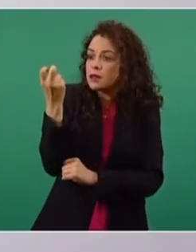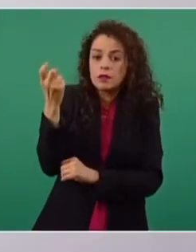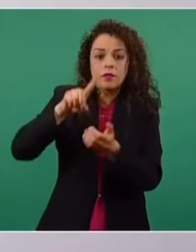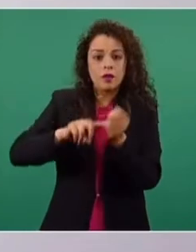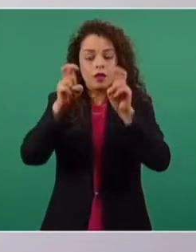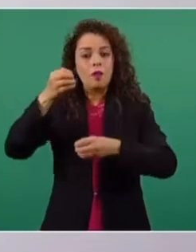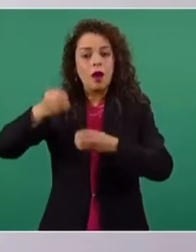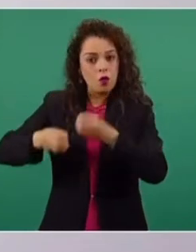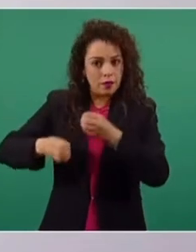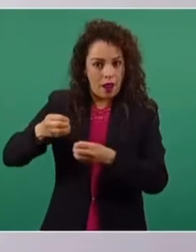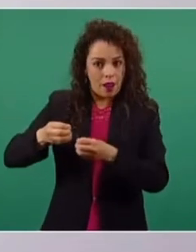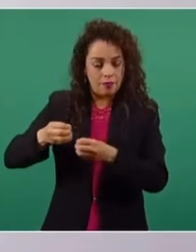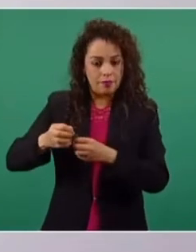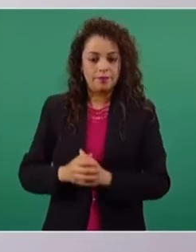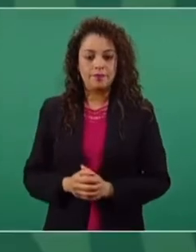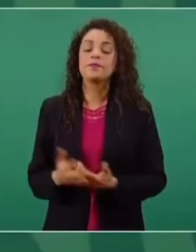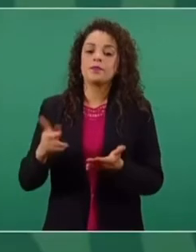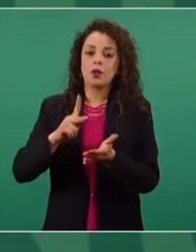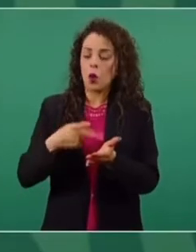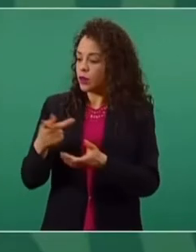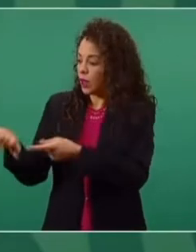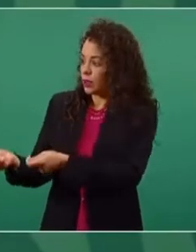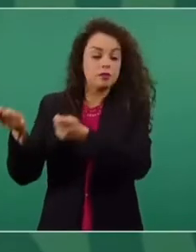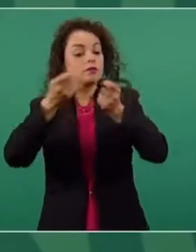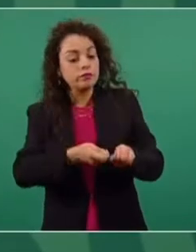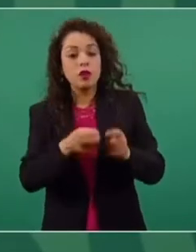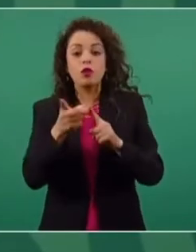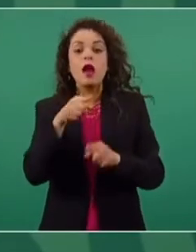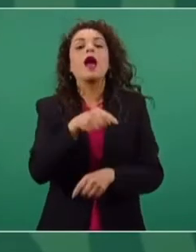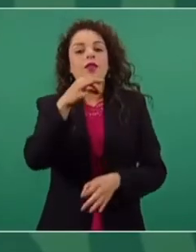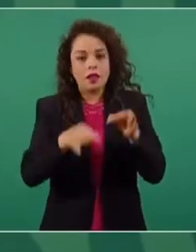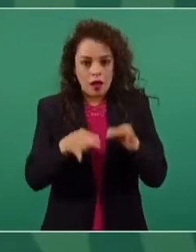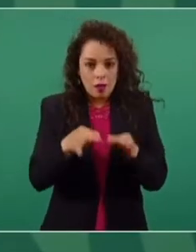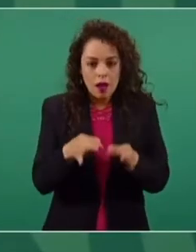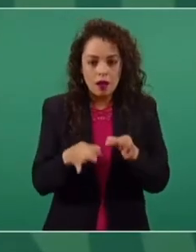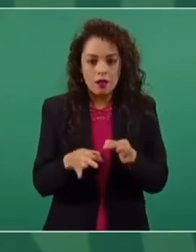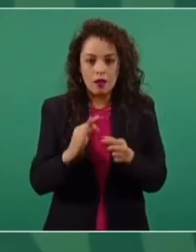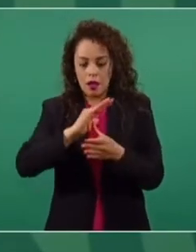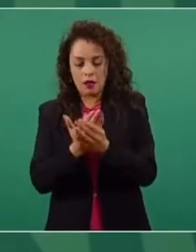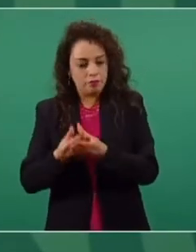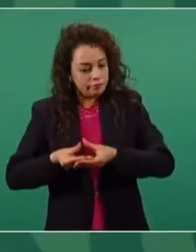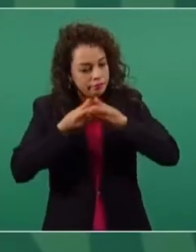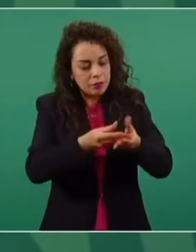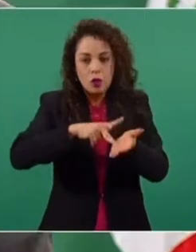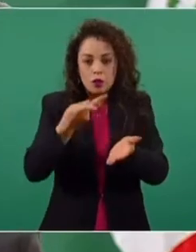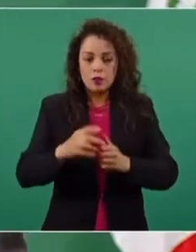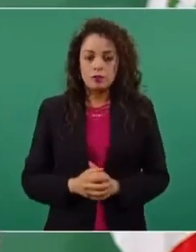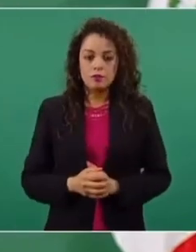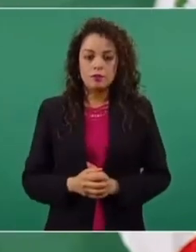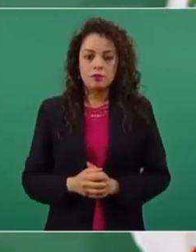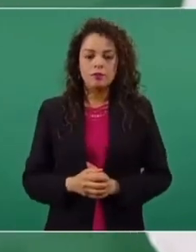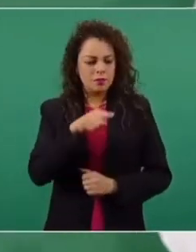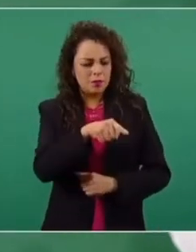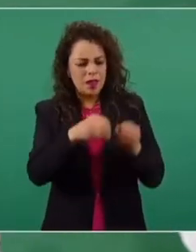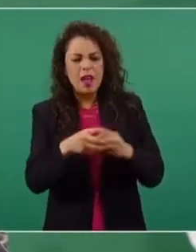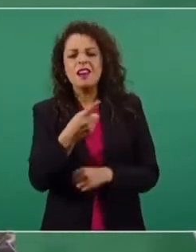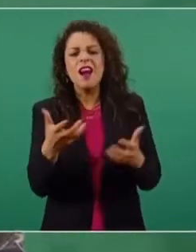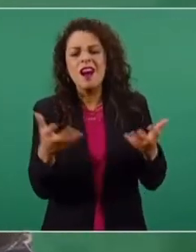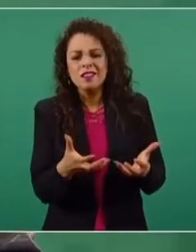Regresa al tribunal, el expediente. Y el tribunal lo que hace